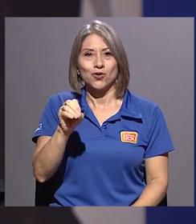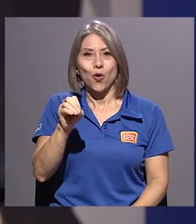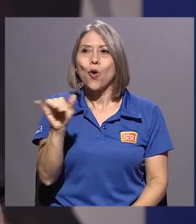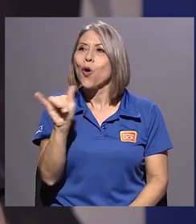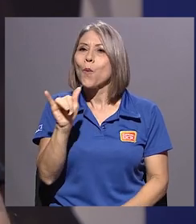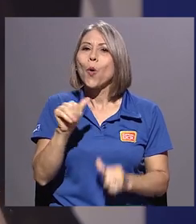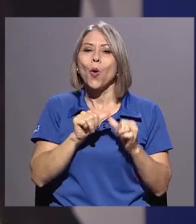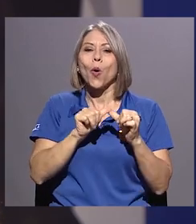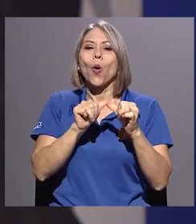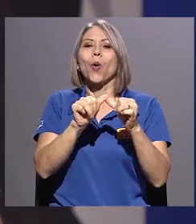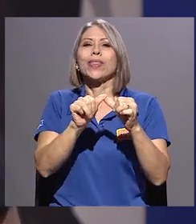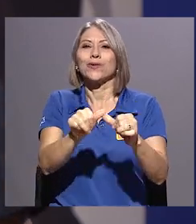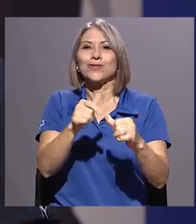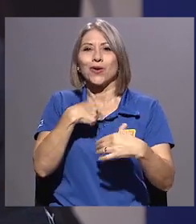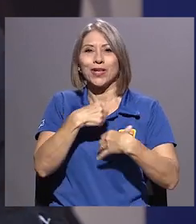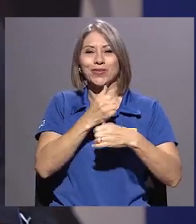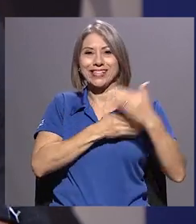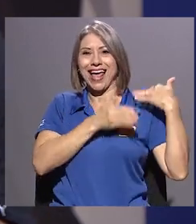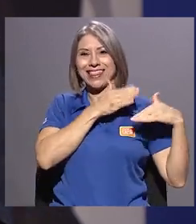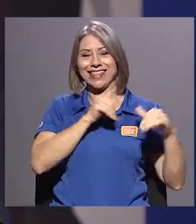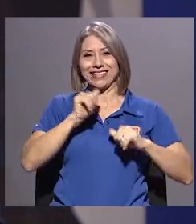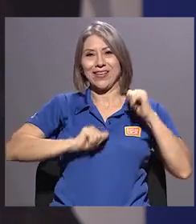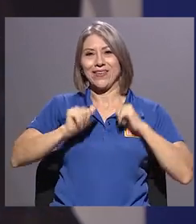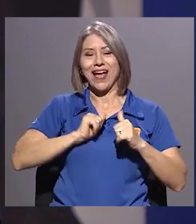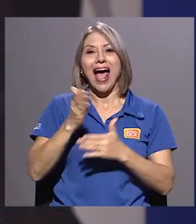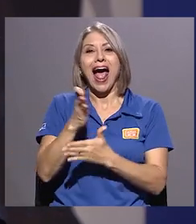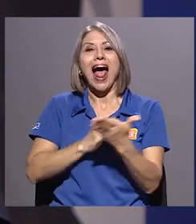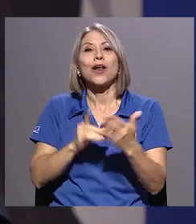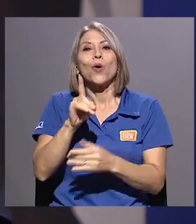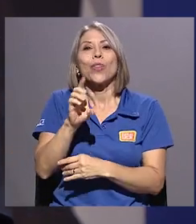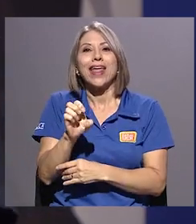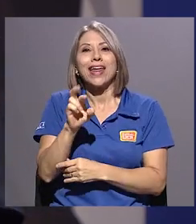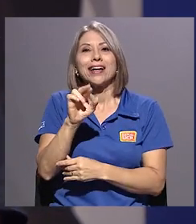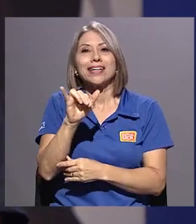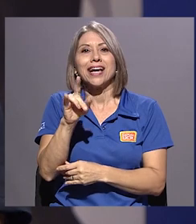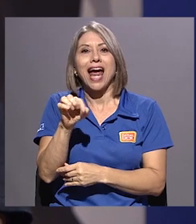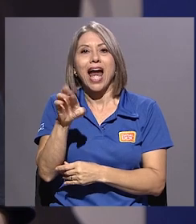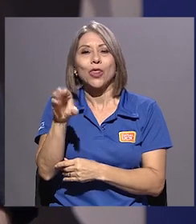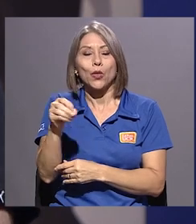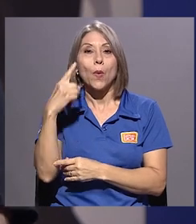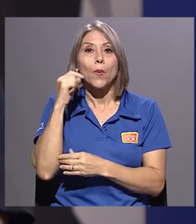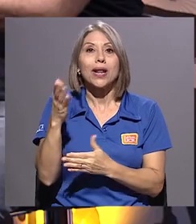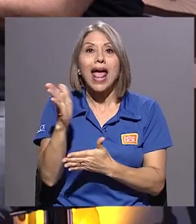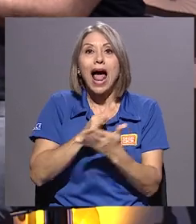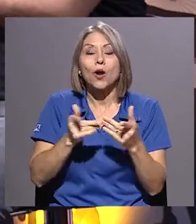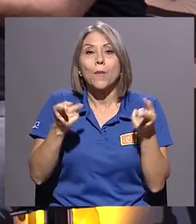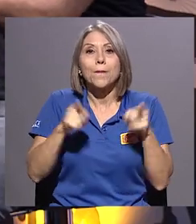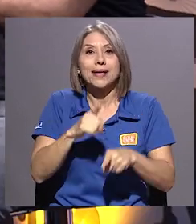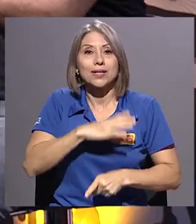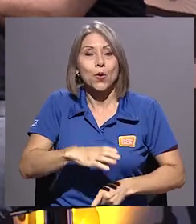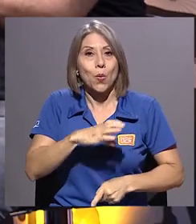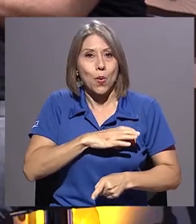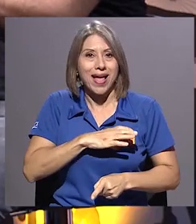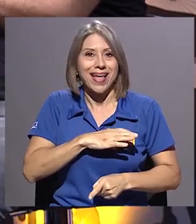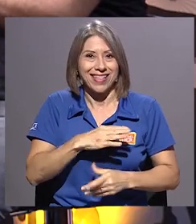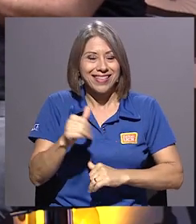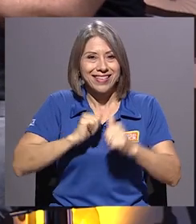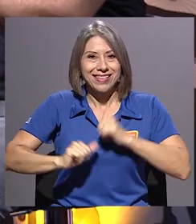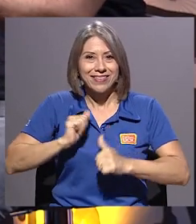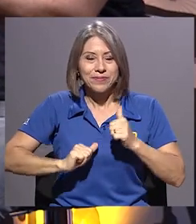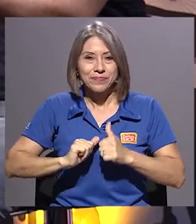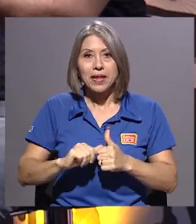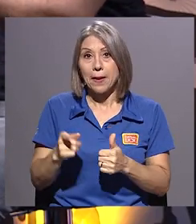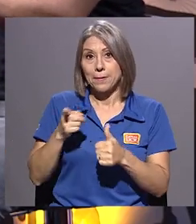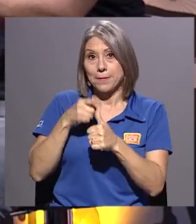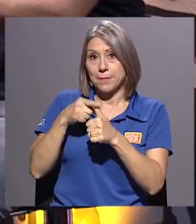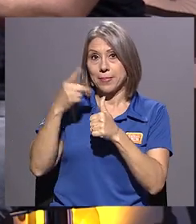unos fenómenos extrañísimos de los pormenores del medio teatral. Fíjate que la primera vez